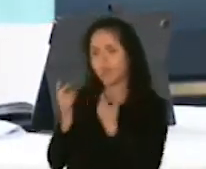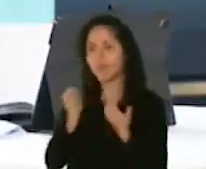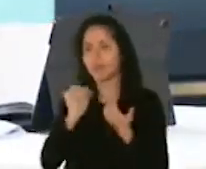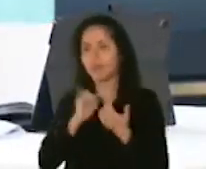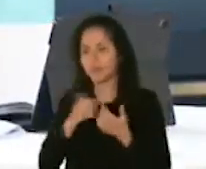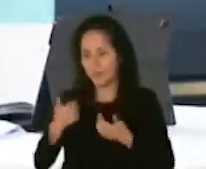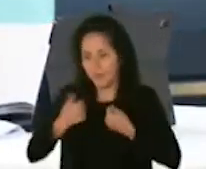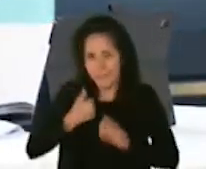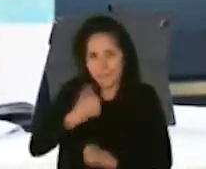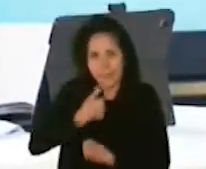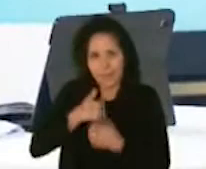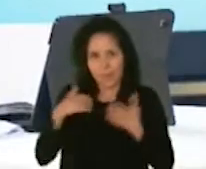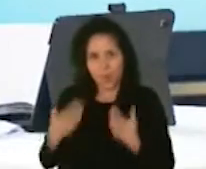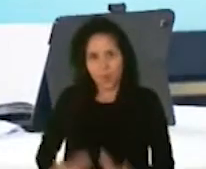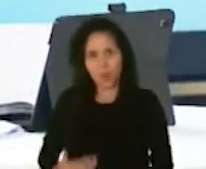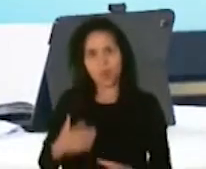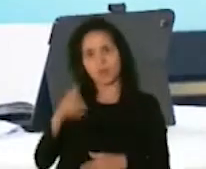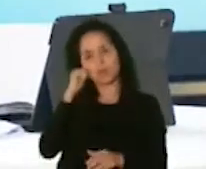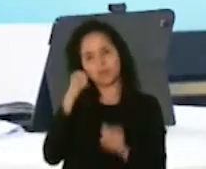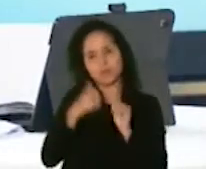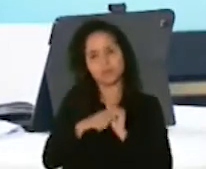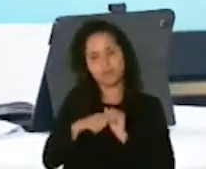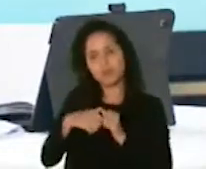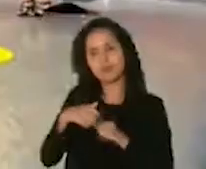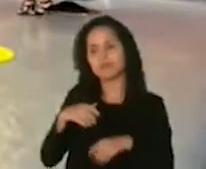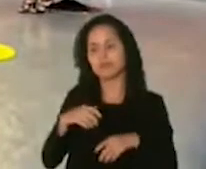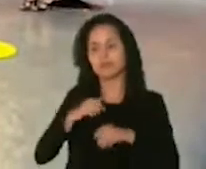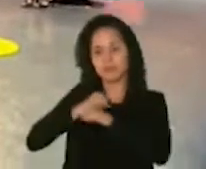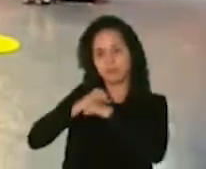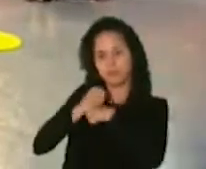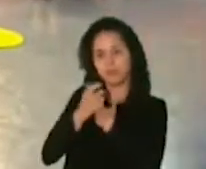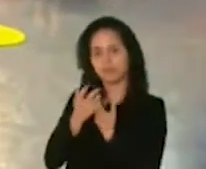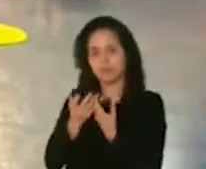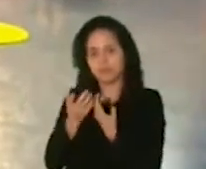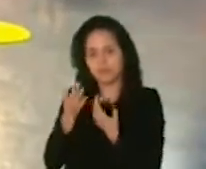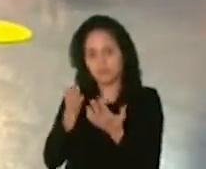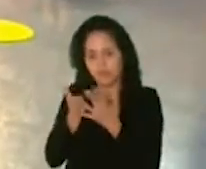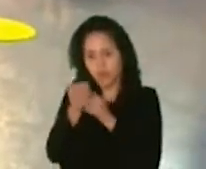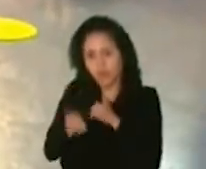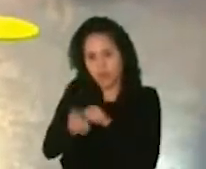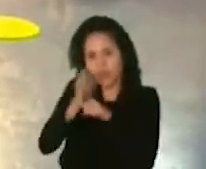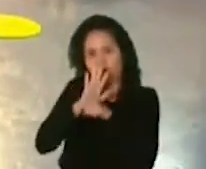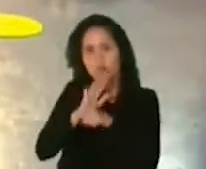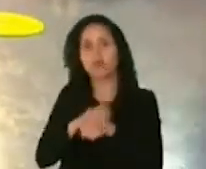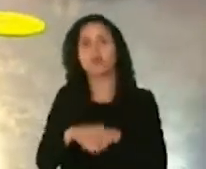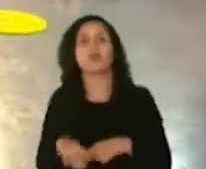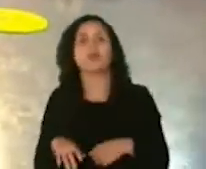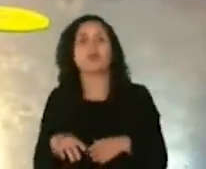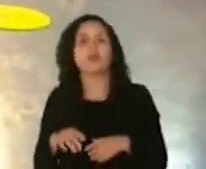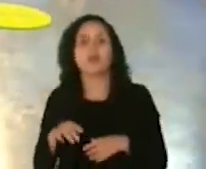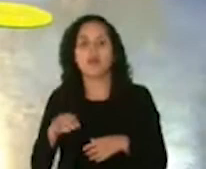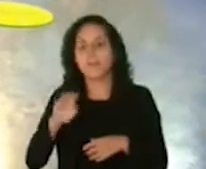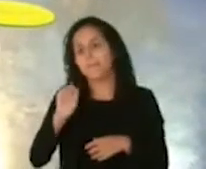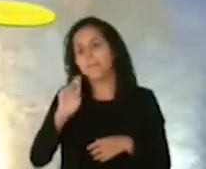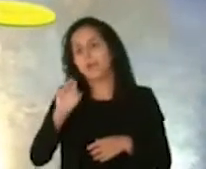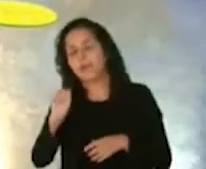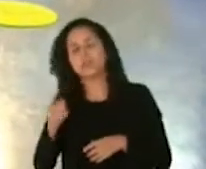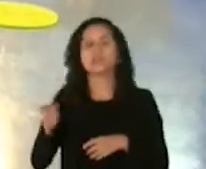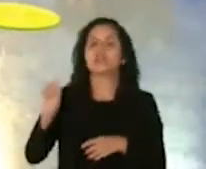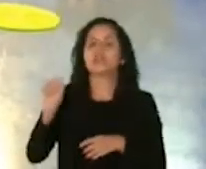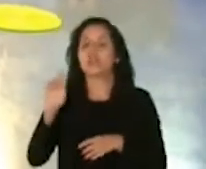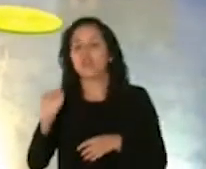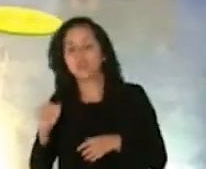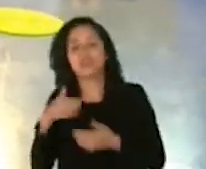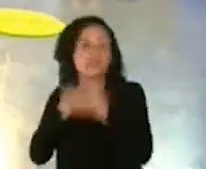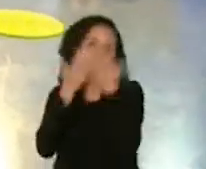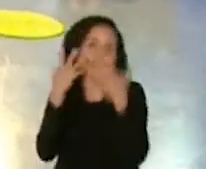en casos de infecciones por virus como este por coronavirus en el caso del SARS etcétera para los cuales no hay vacuna